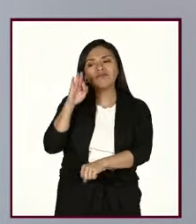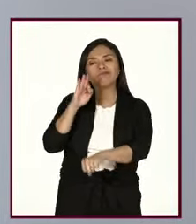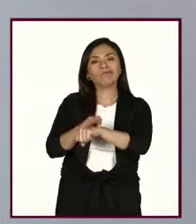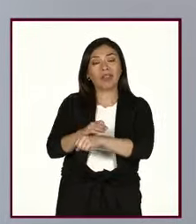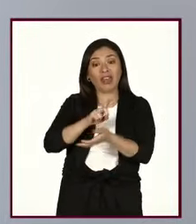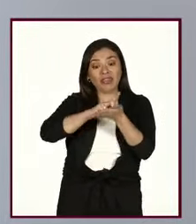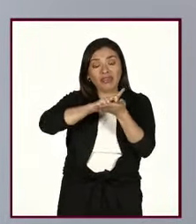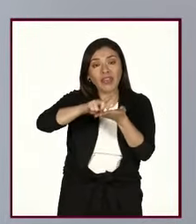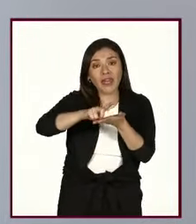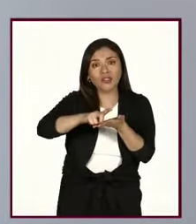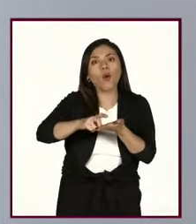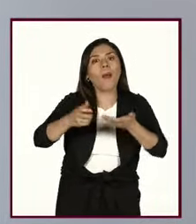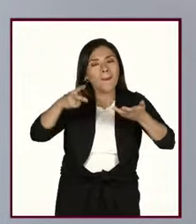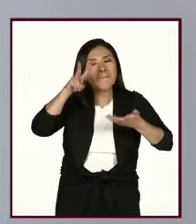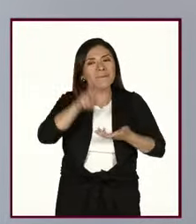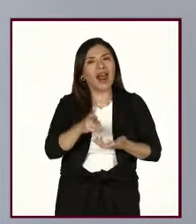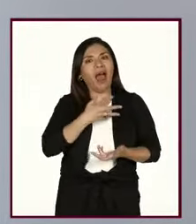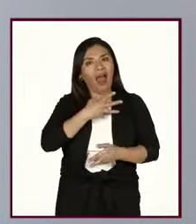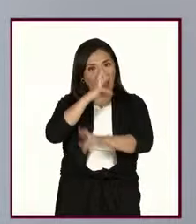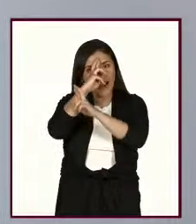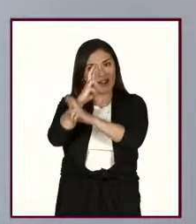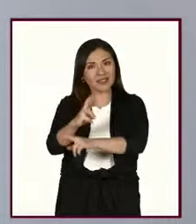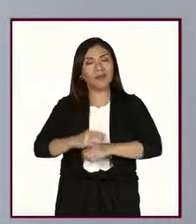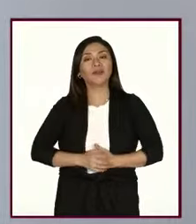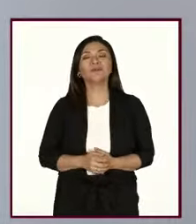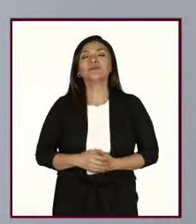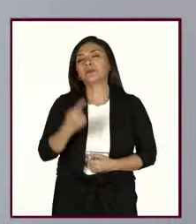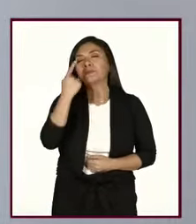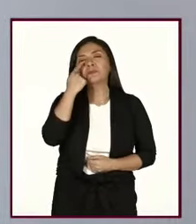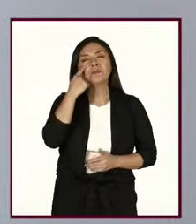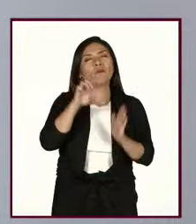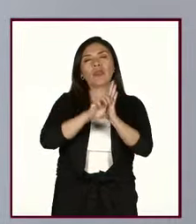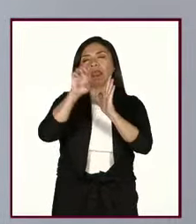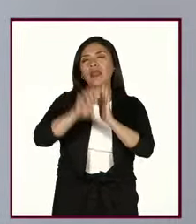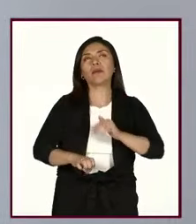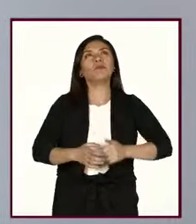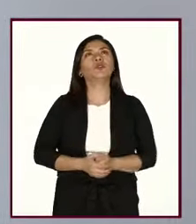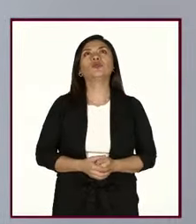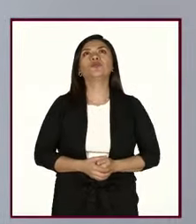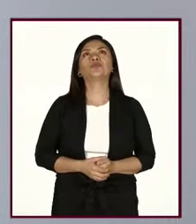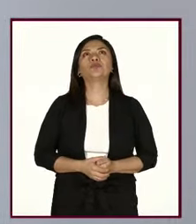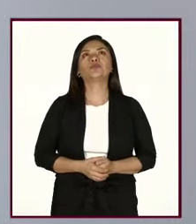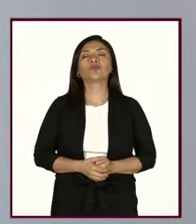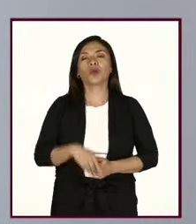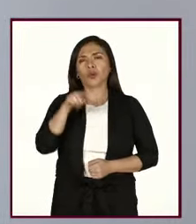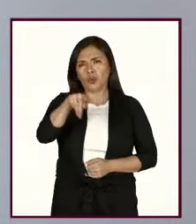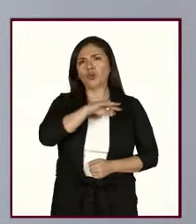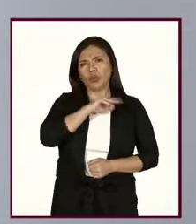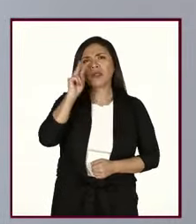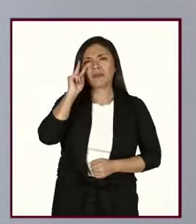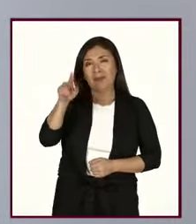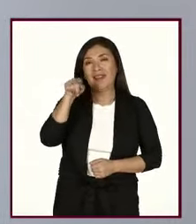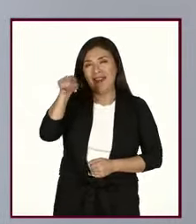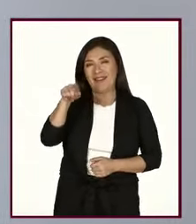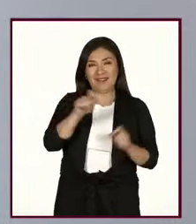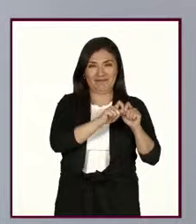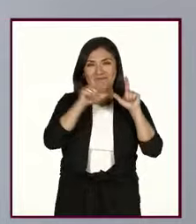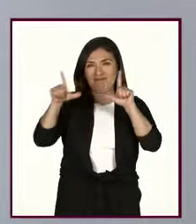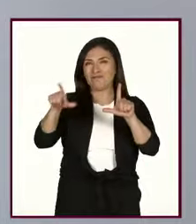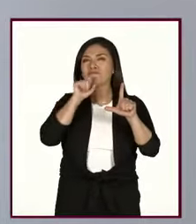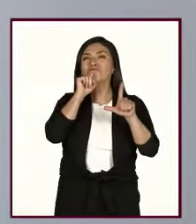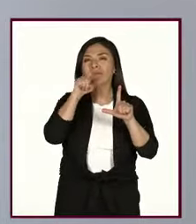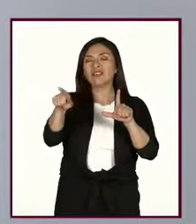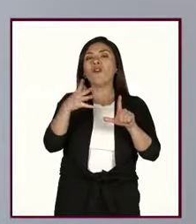estos derechos sean respetados. Y, por ejemplo, van a encontrar también en esa diapositiva